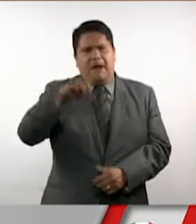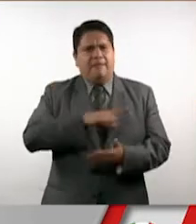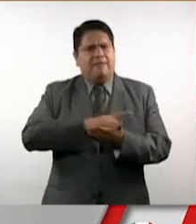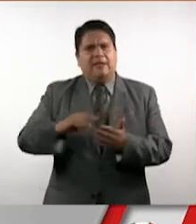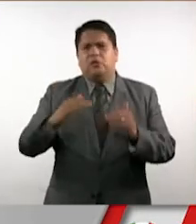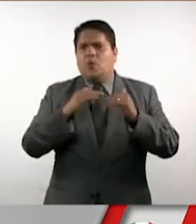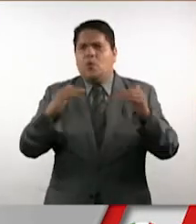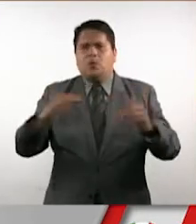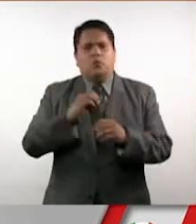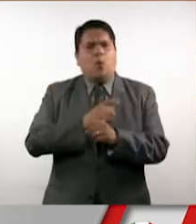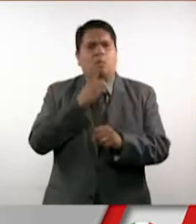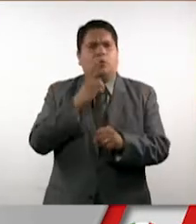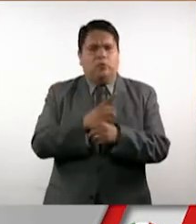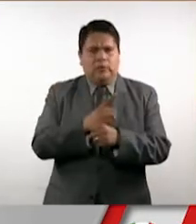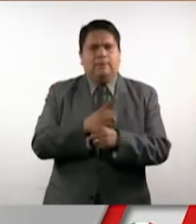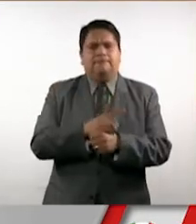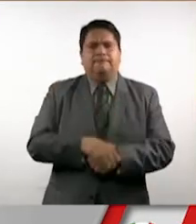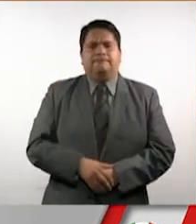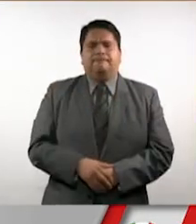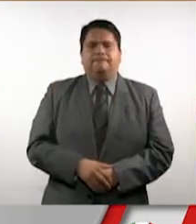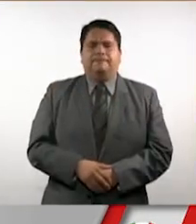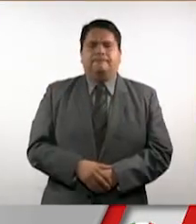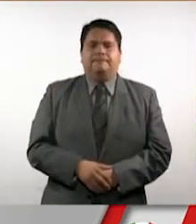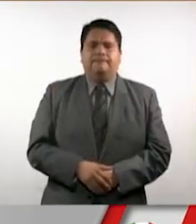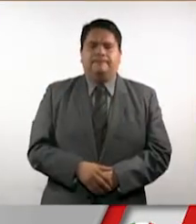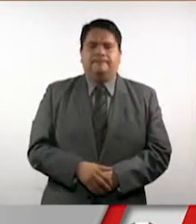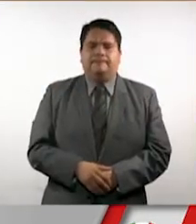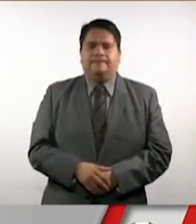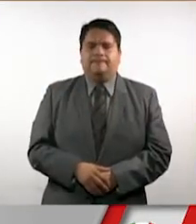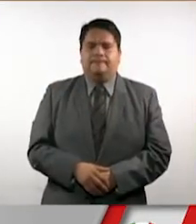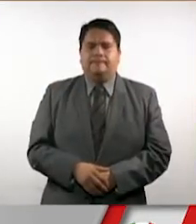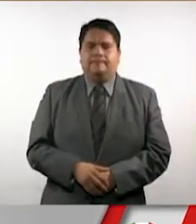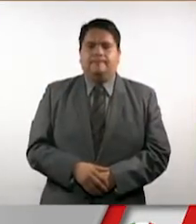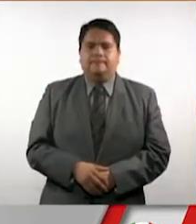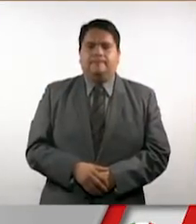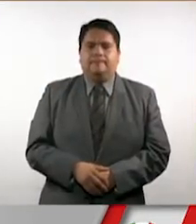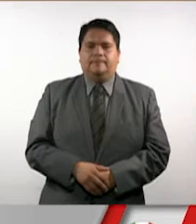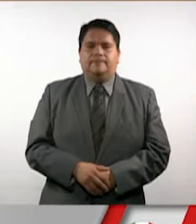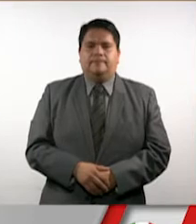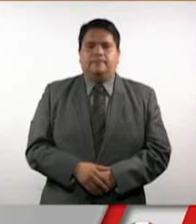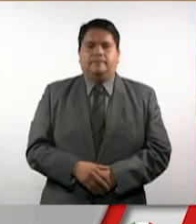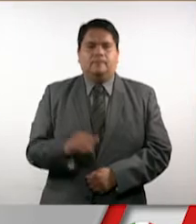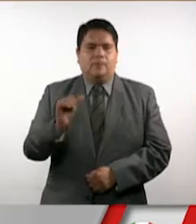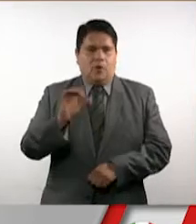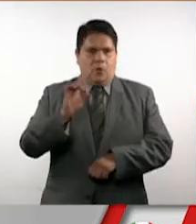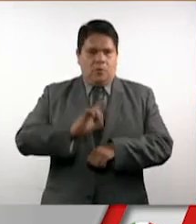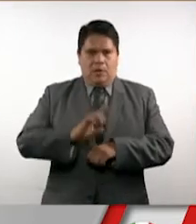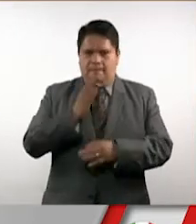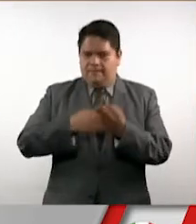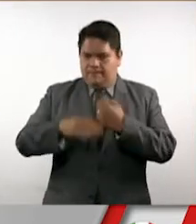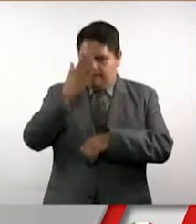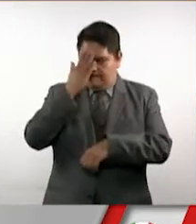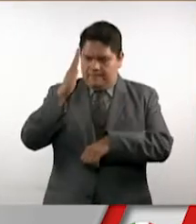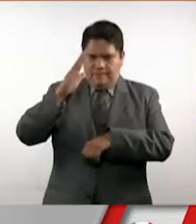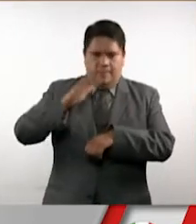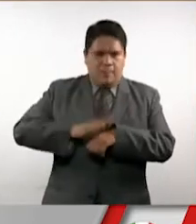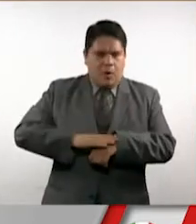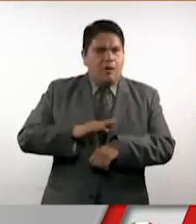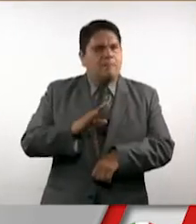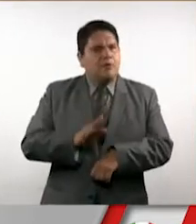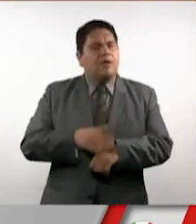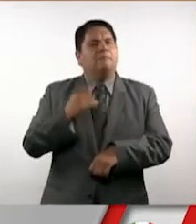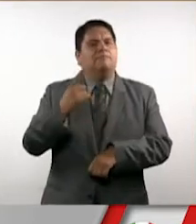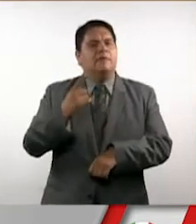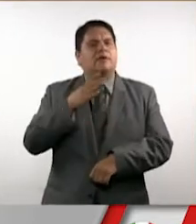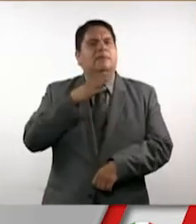derechos y de condiciones, de hechos y de oportunidades. Este día será recordado como uno de esos días en que el